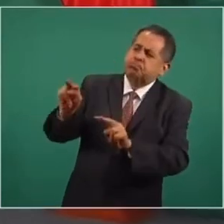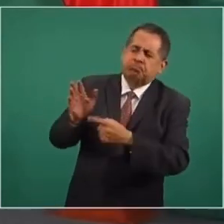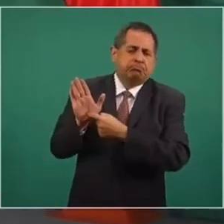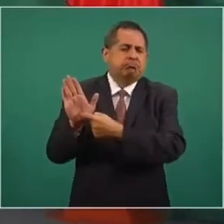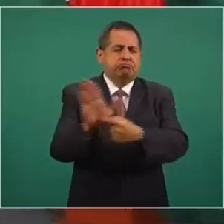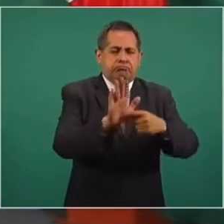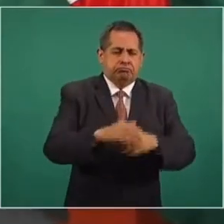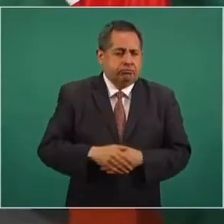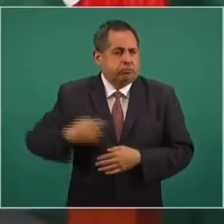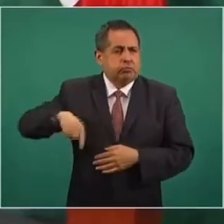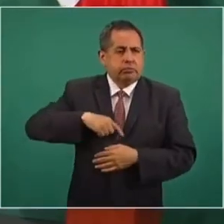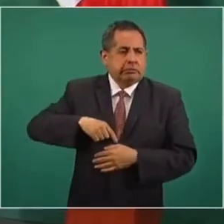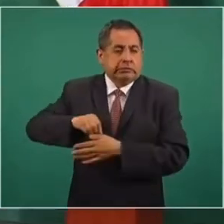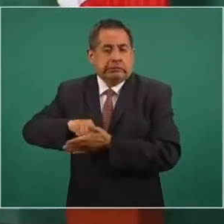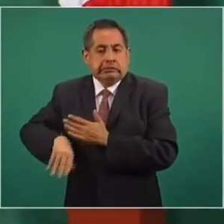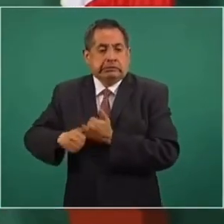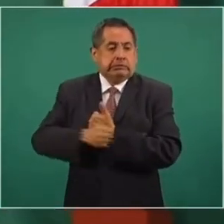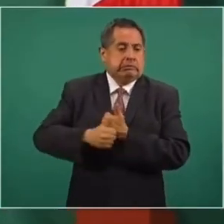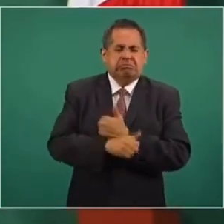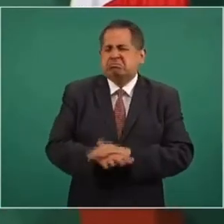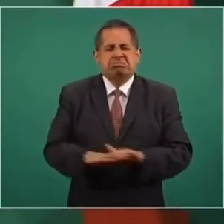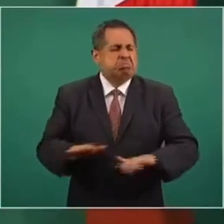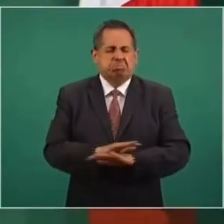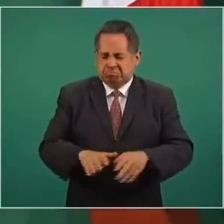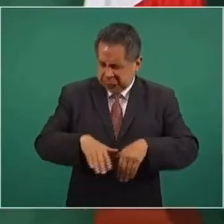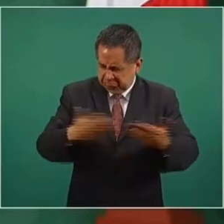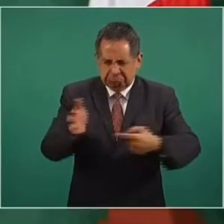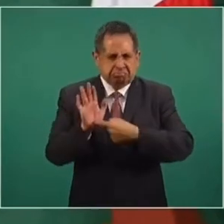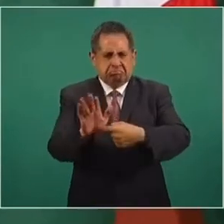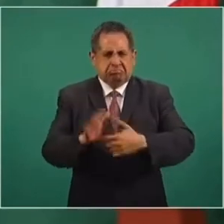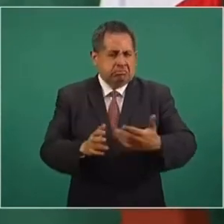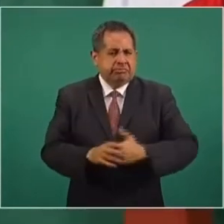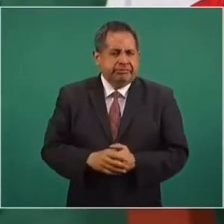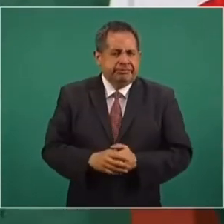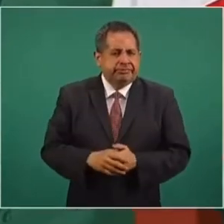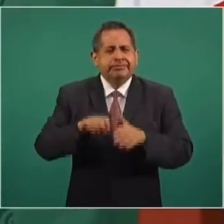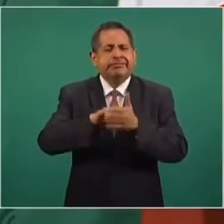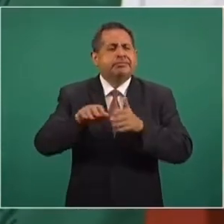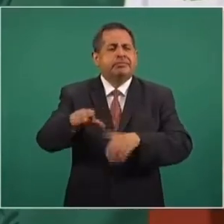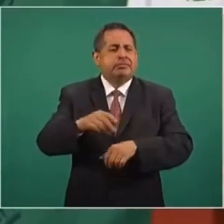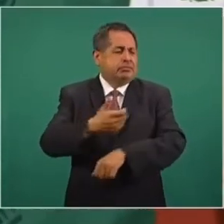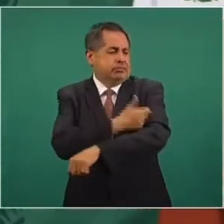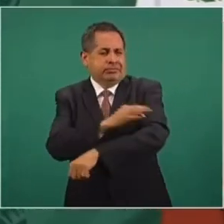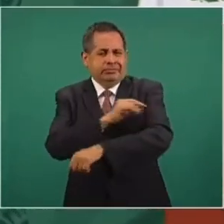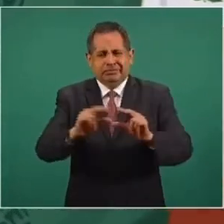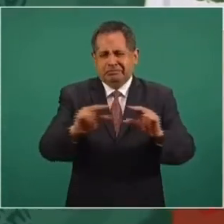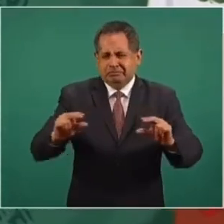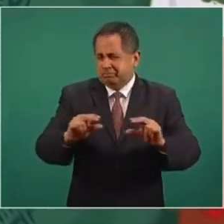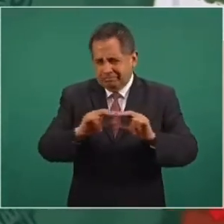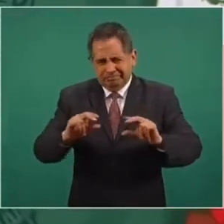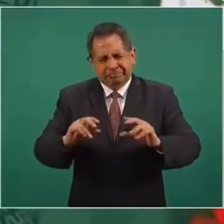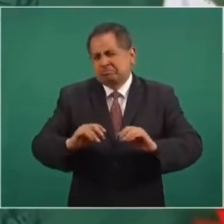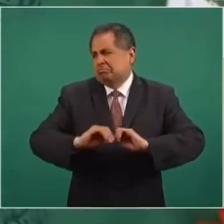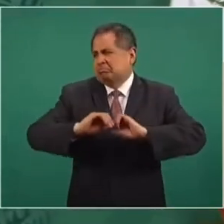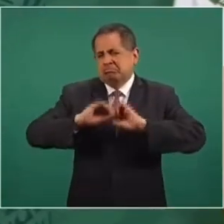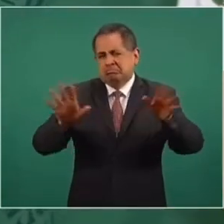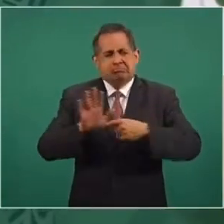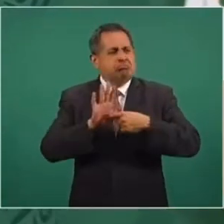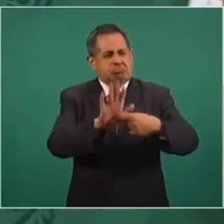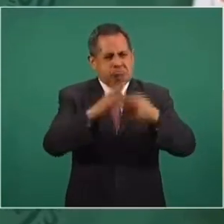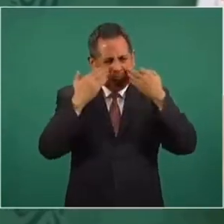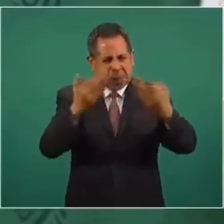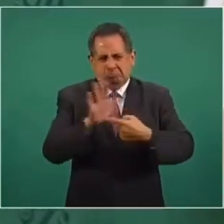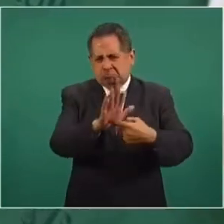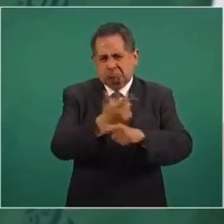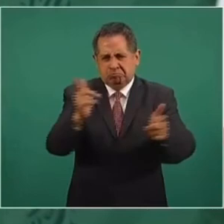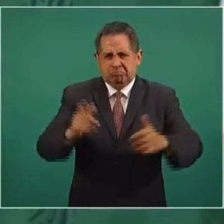Repito, no tenemos nada que ocultar. El caso de las vacunas es lo más transparente que